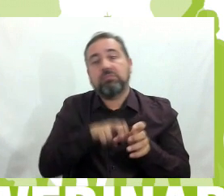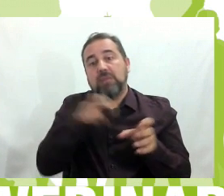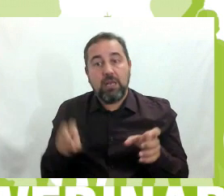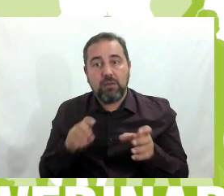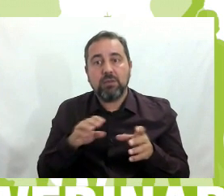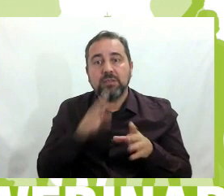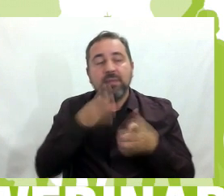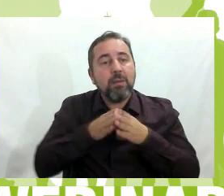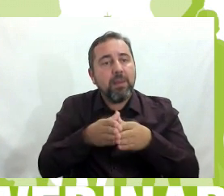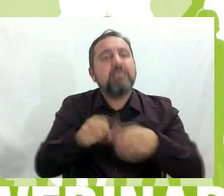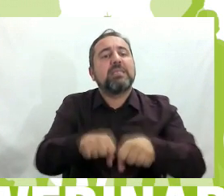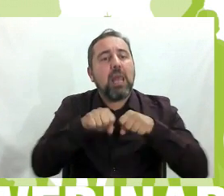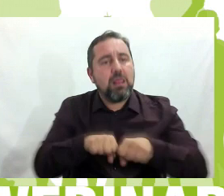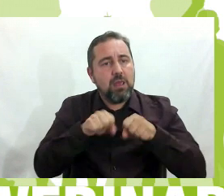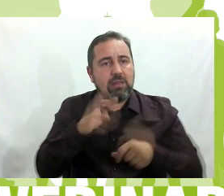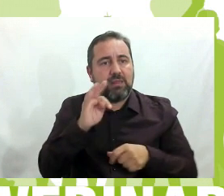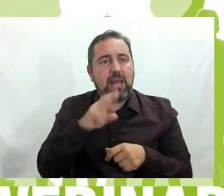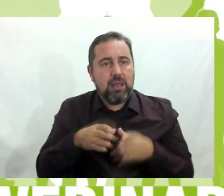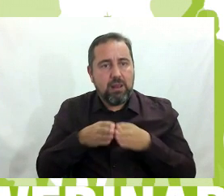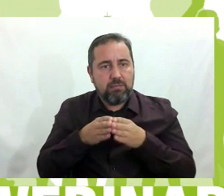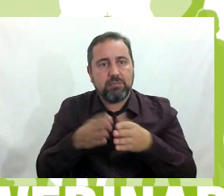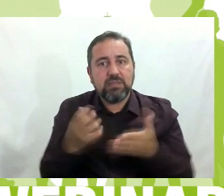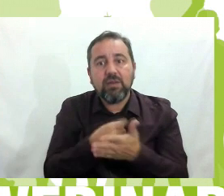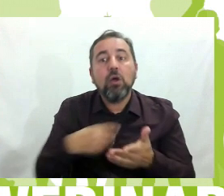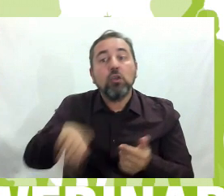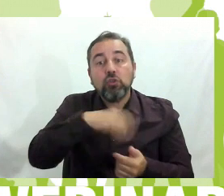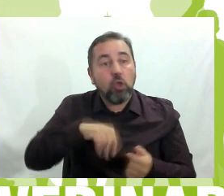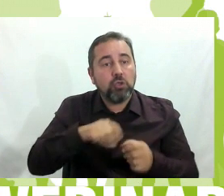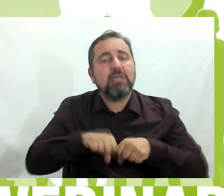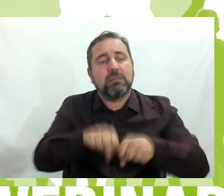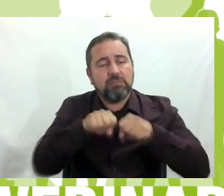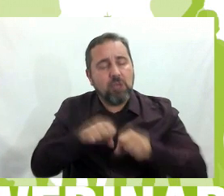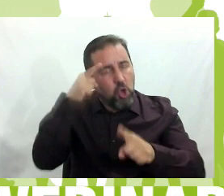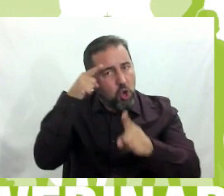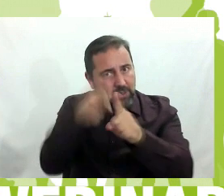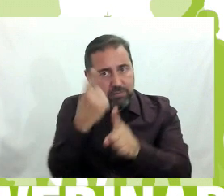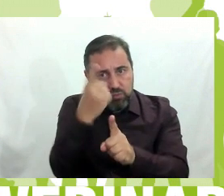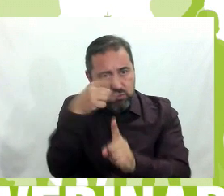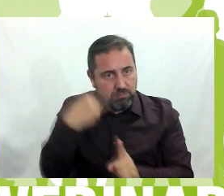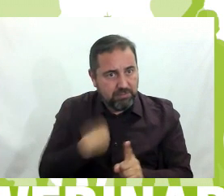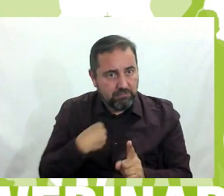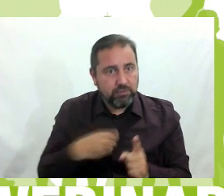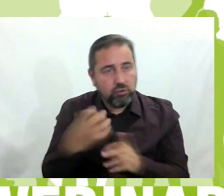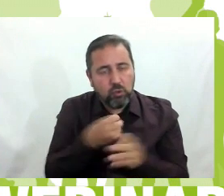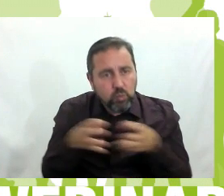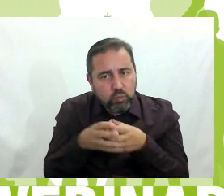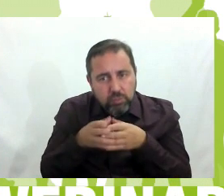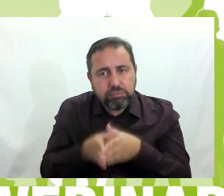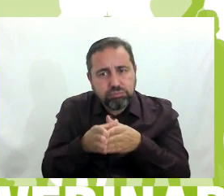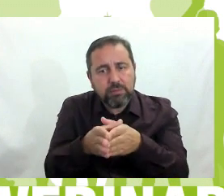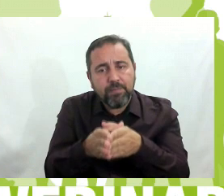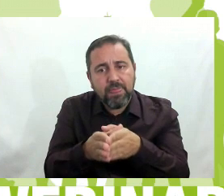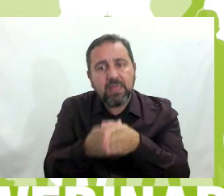trainera, que tiene mucho sentido porque reman todos, todos reman para conseguir el mismo objetivo. Y aquí tenemos unos